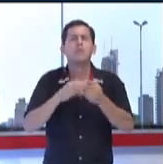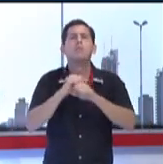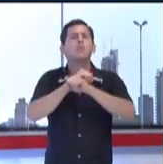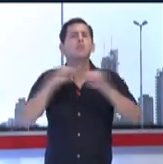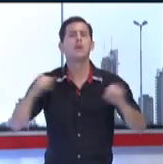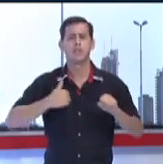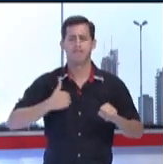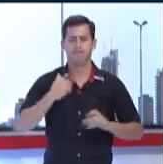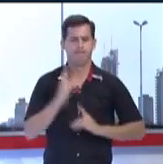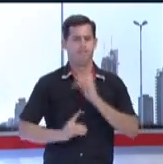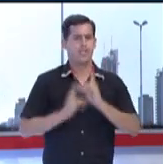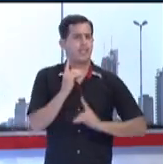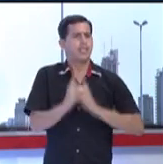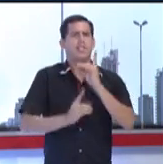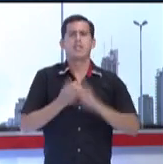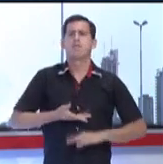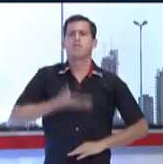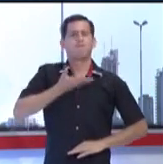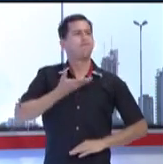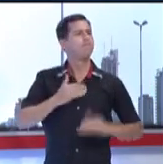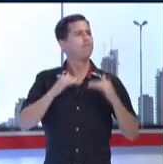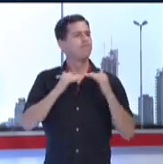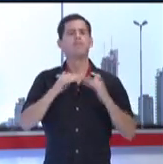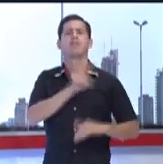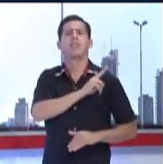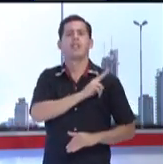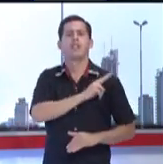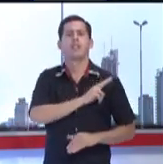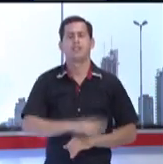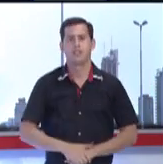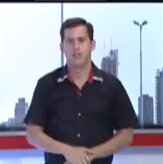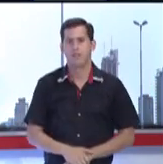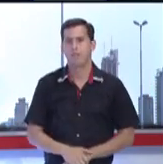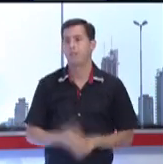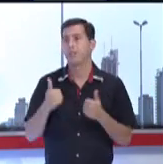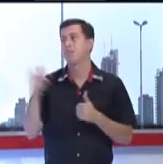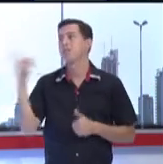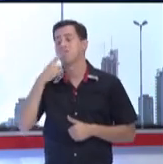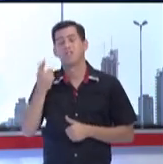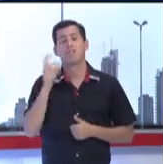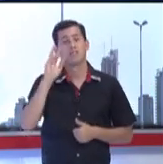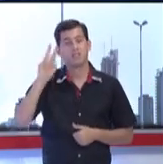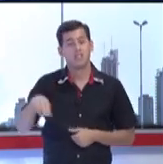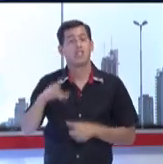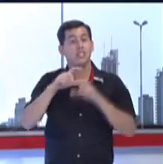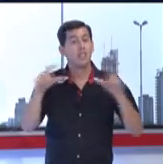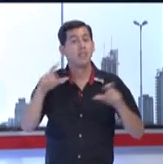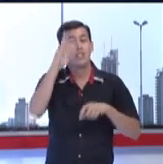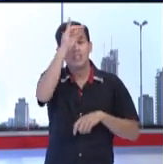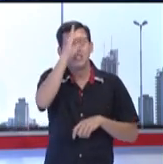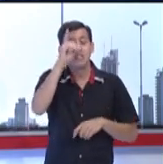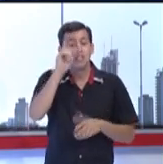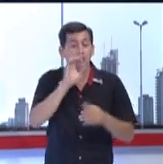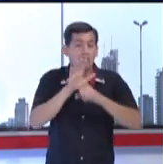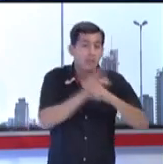desarrollarse dignamente en su vida. Claro, y no tener más la discriminación, ¿verdad? Que es una realidad a la que estamos superitados